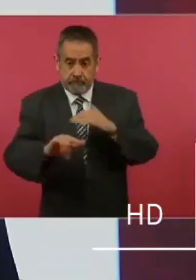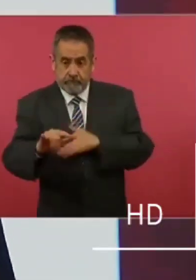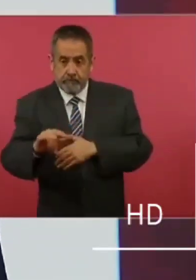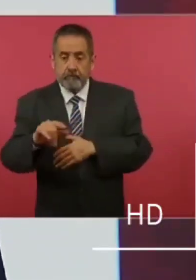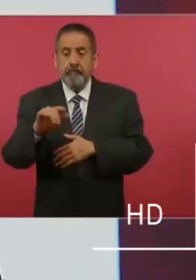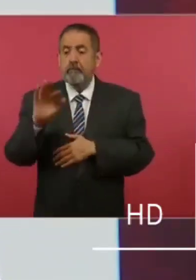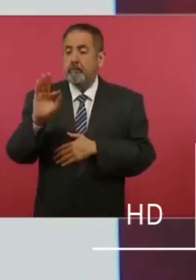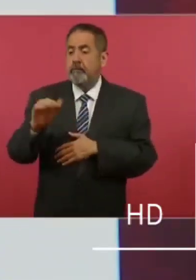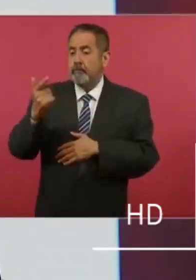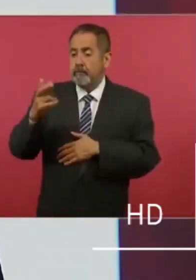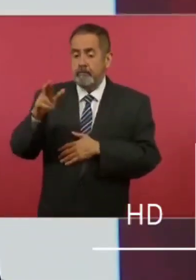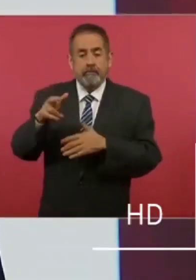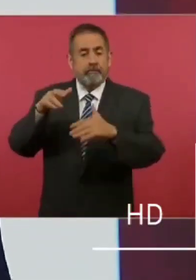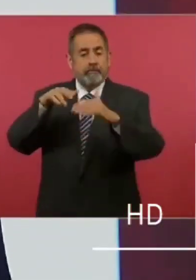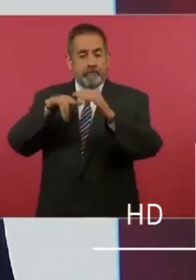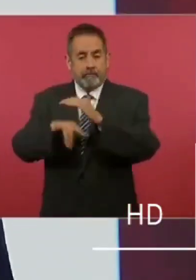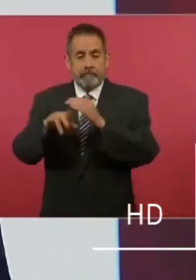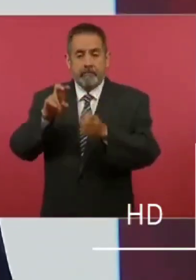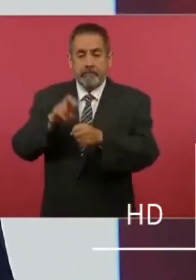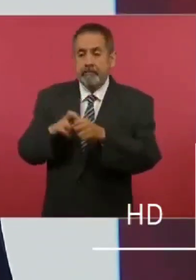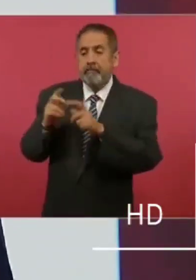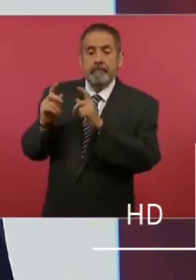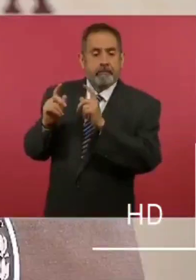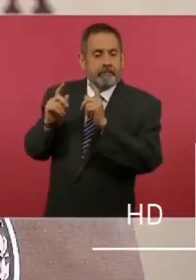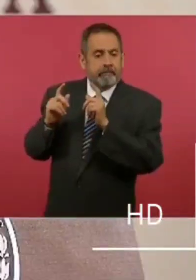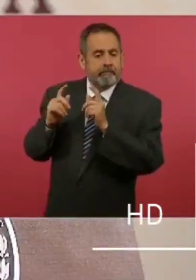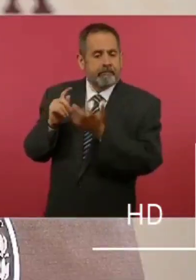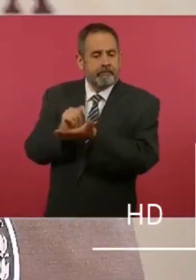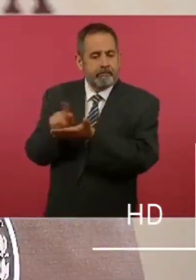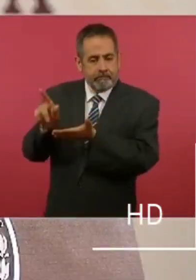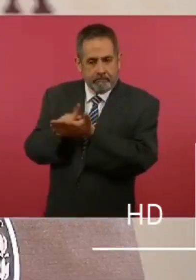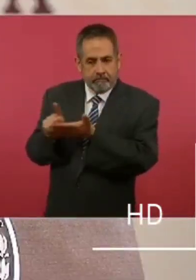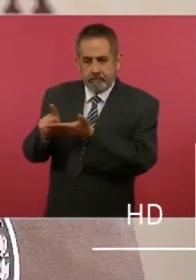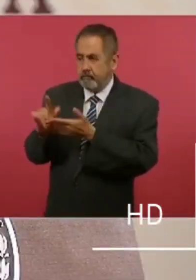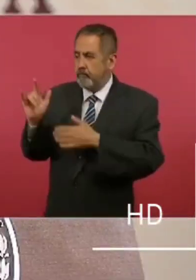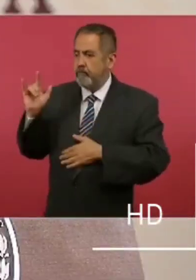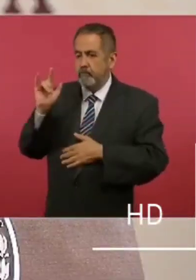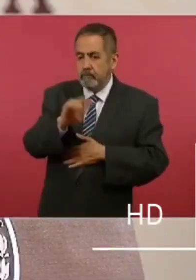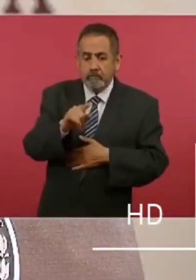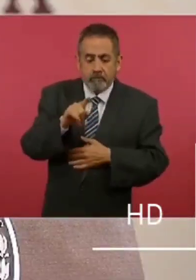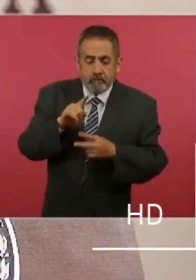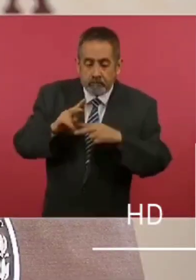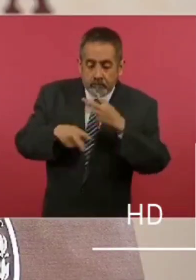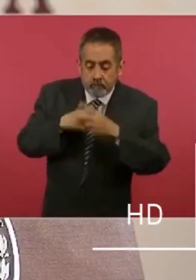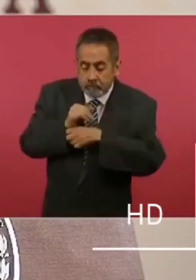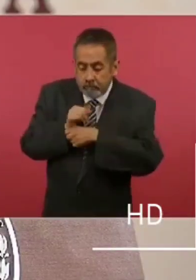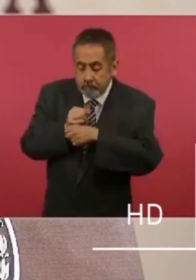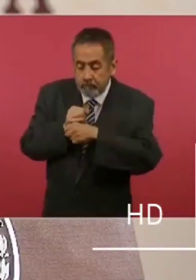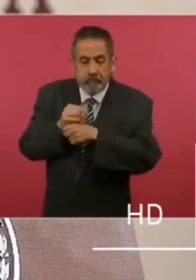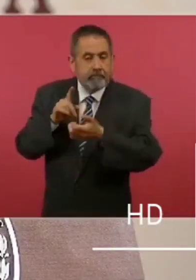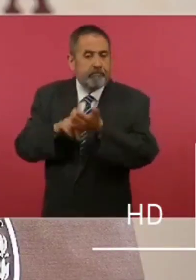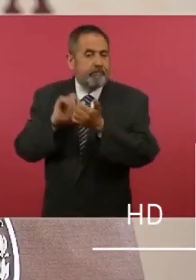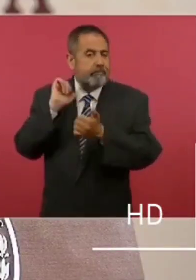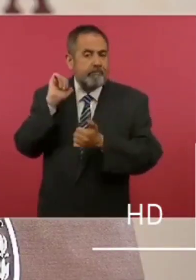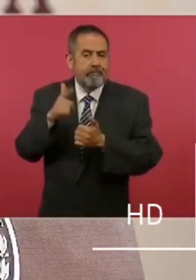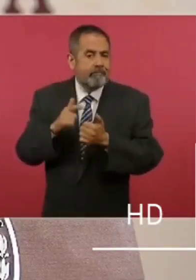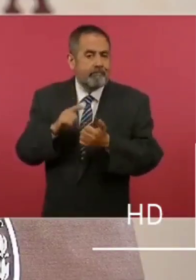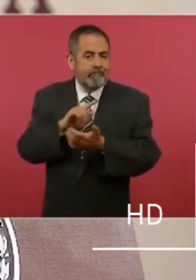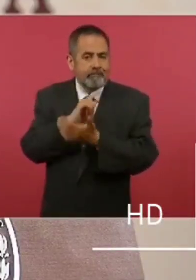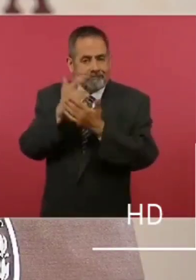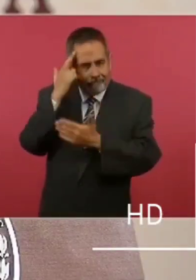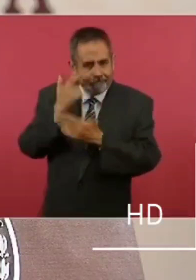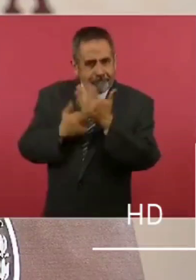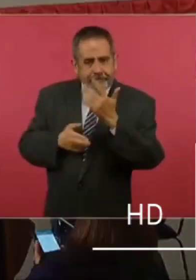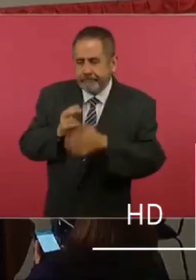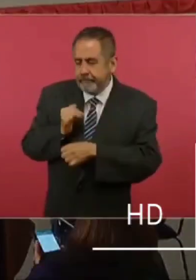General de la República, base Tapachula. La aeronave forma parte de una carpeta de investigación radicada en la delegación de la Fiscalía